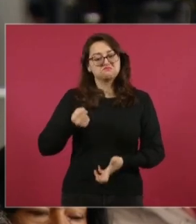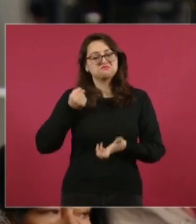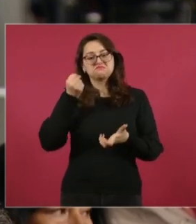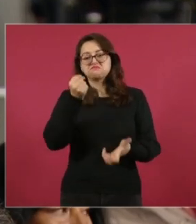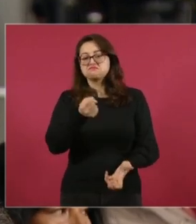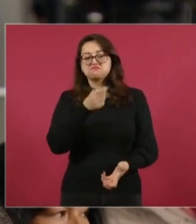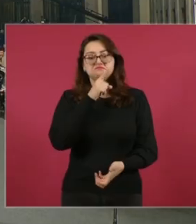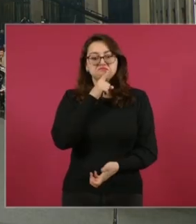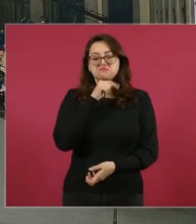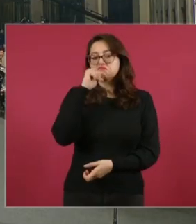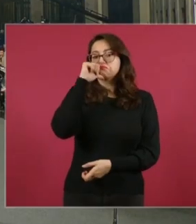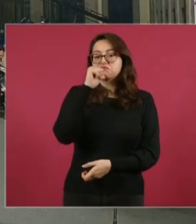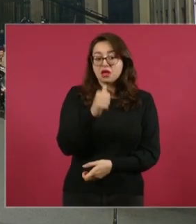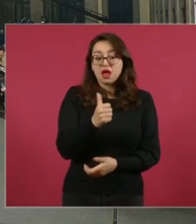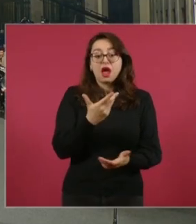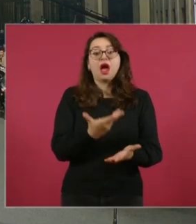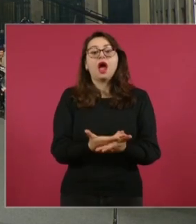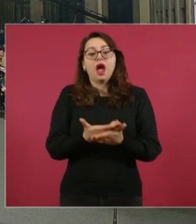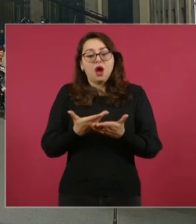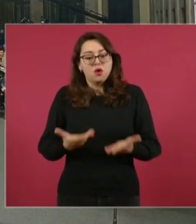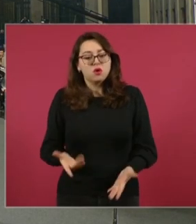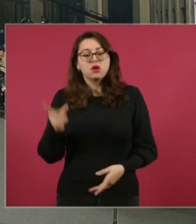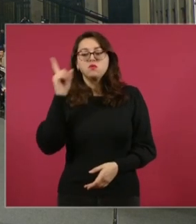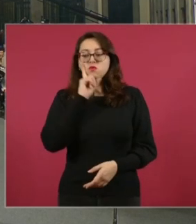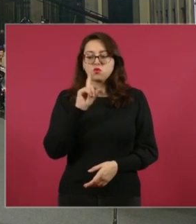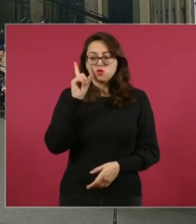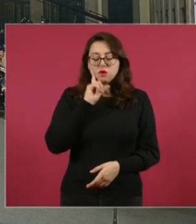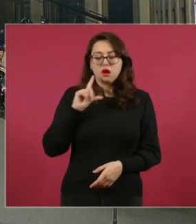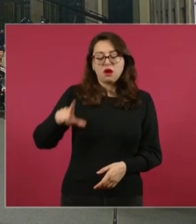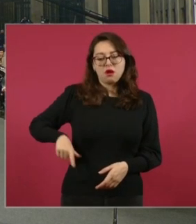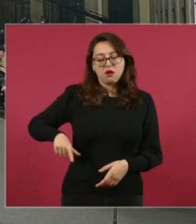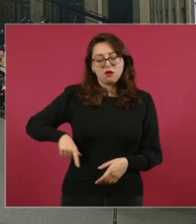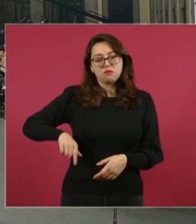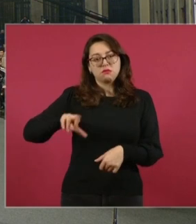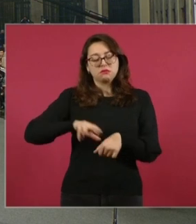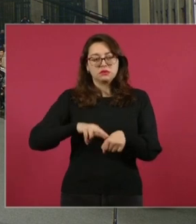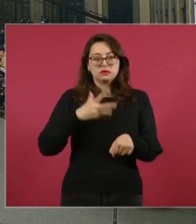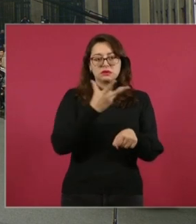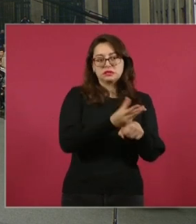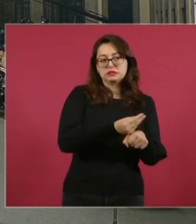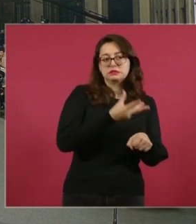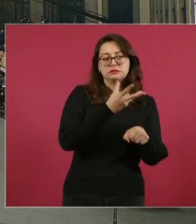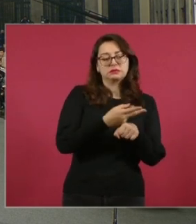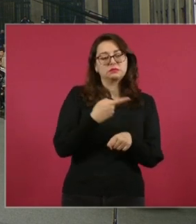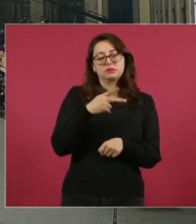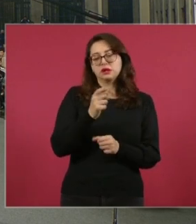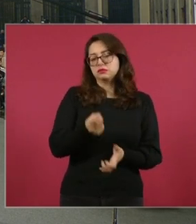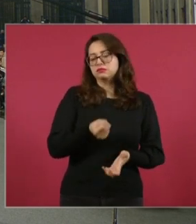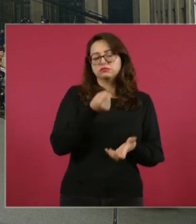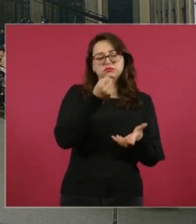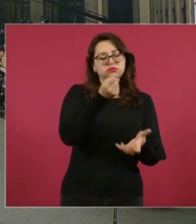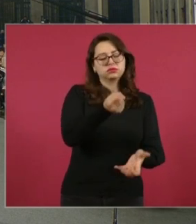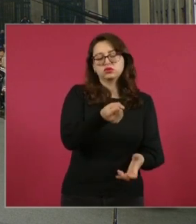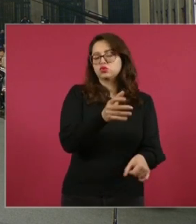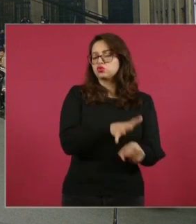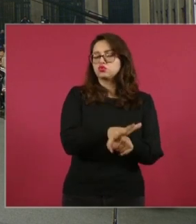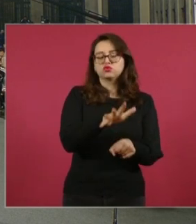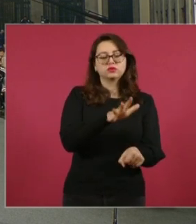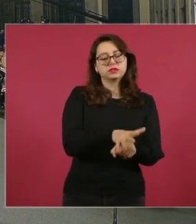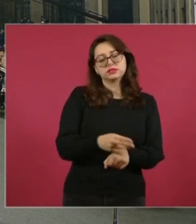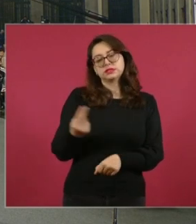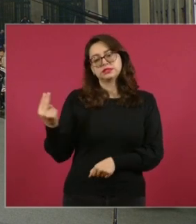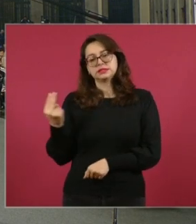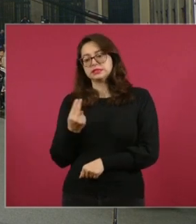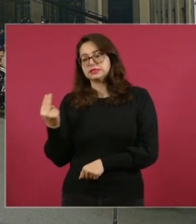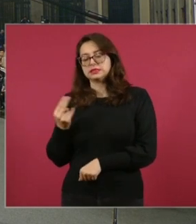La gobernadora está arreglando las plantas de tratamiento, pero falta más inversión federal de Conagua, presidente. Eso es